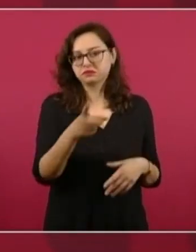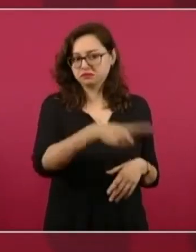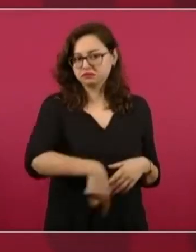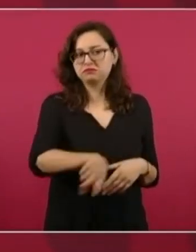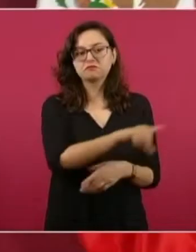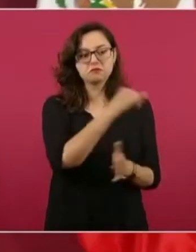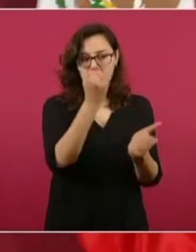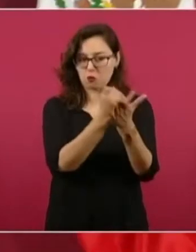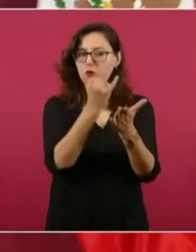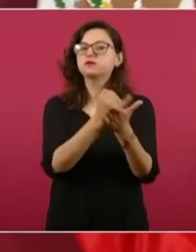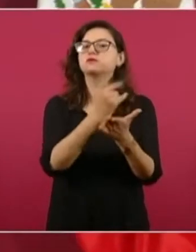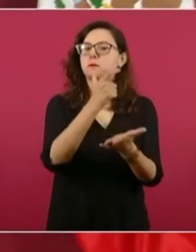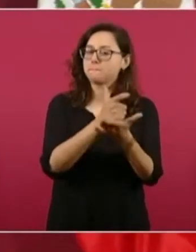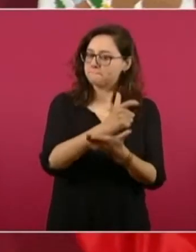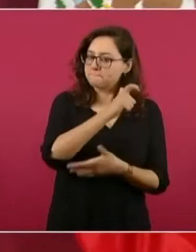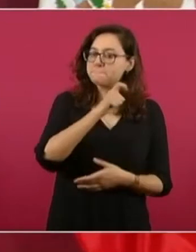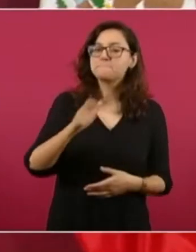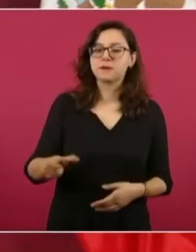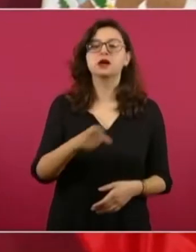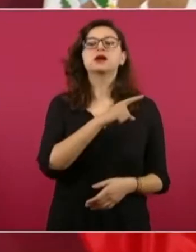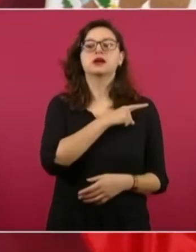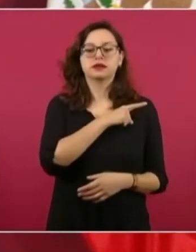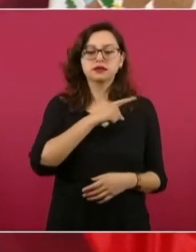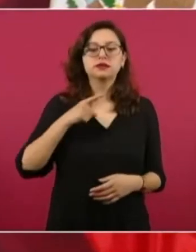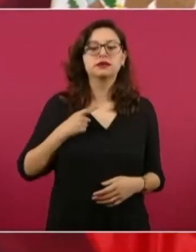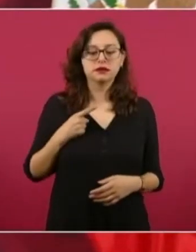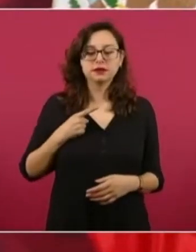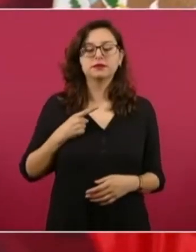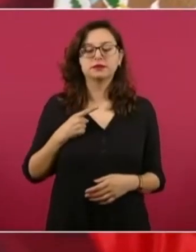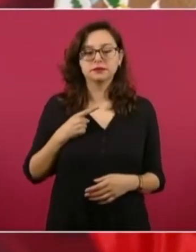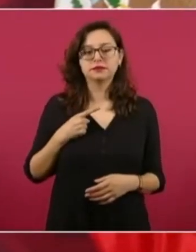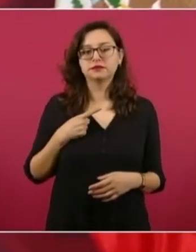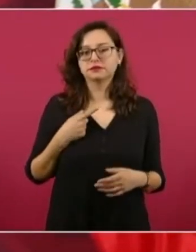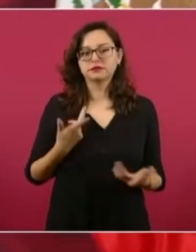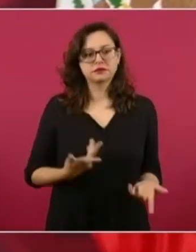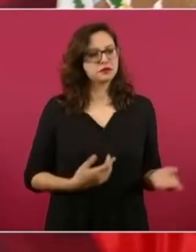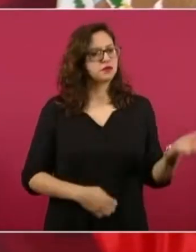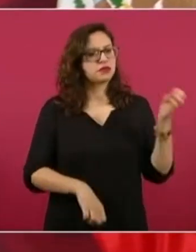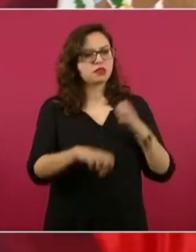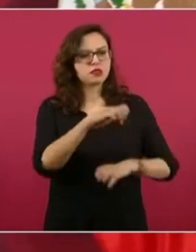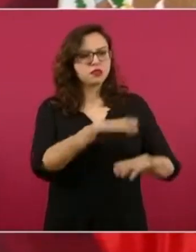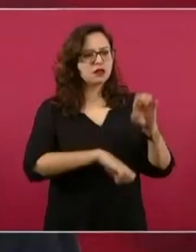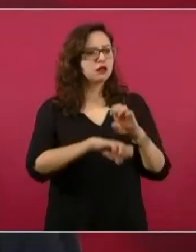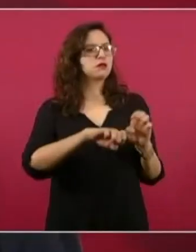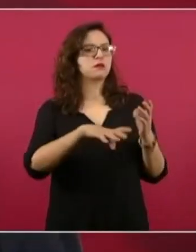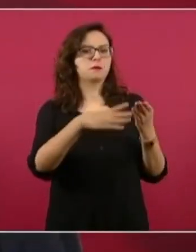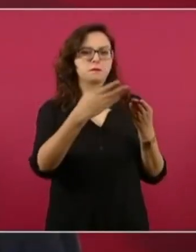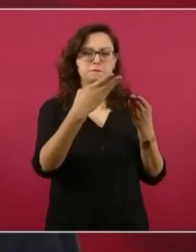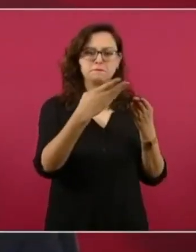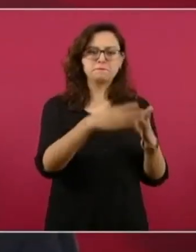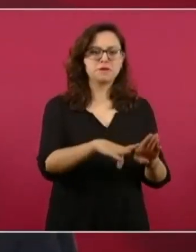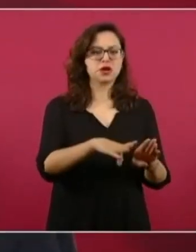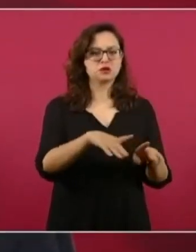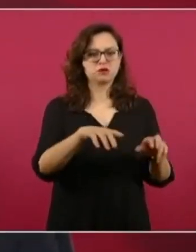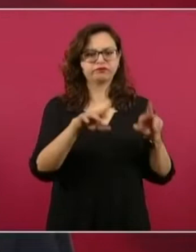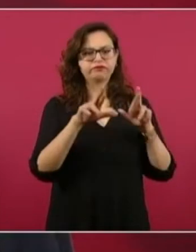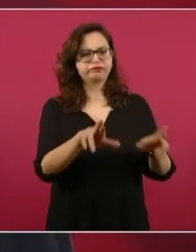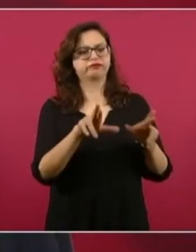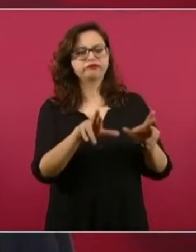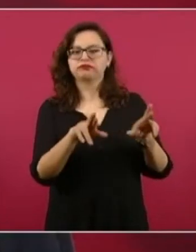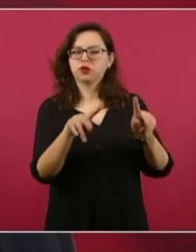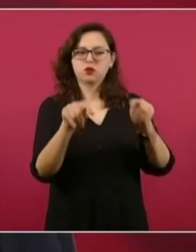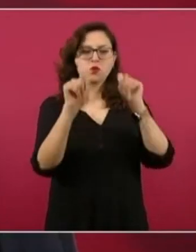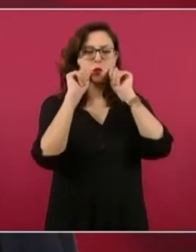de empresas, bancos, a los potentados